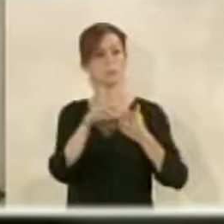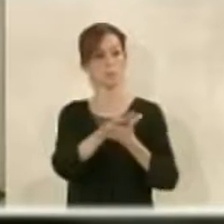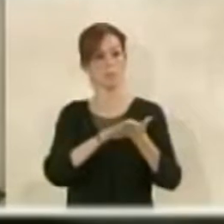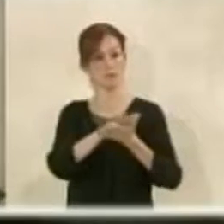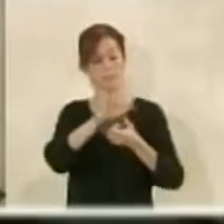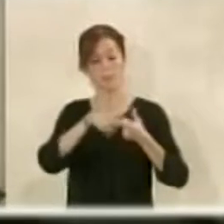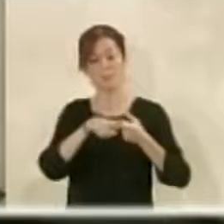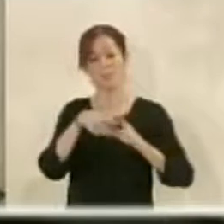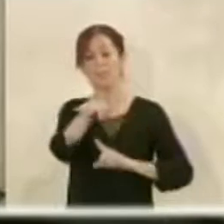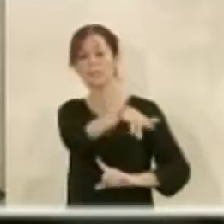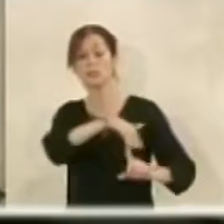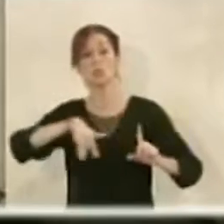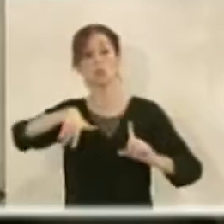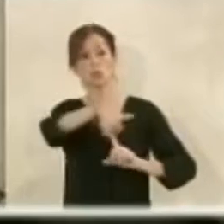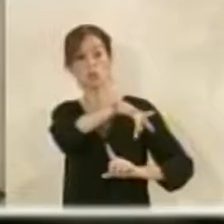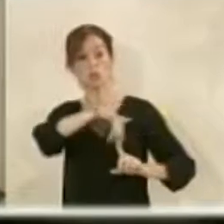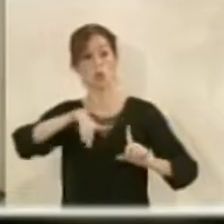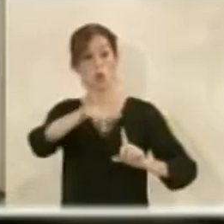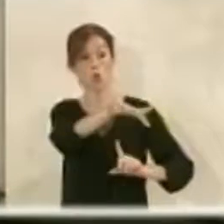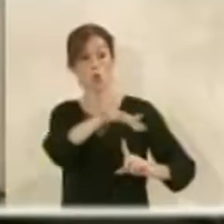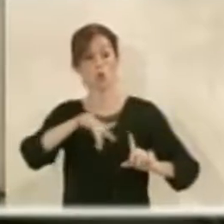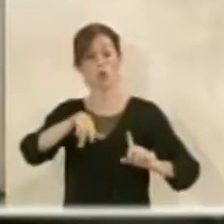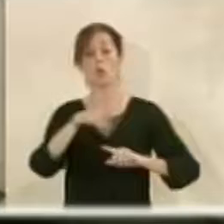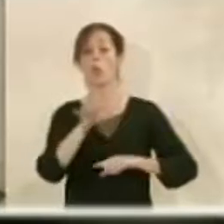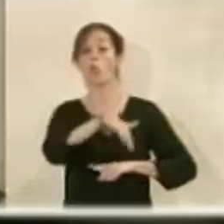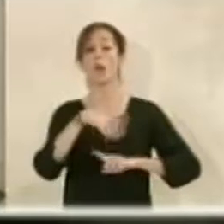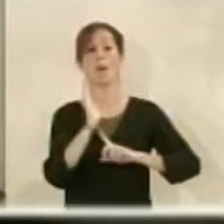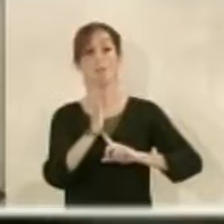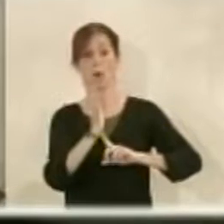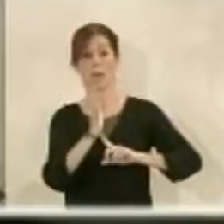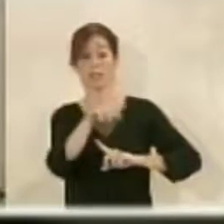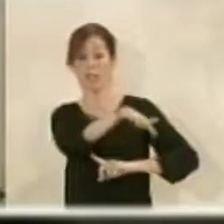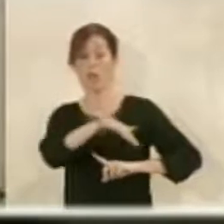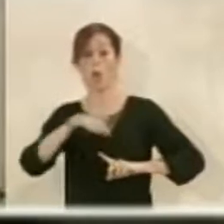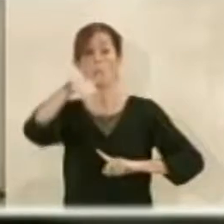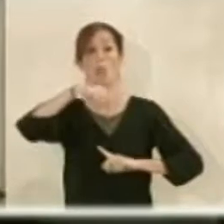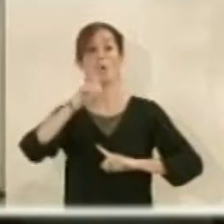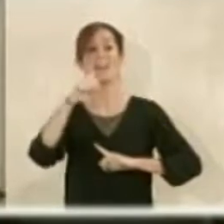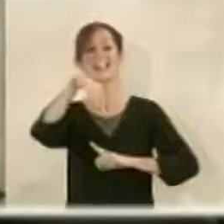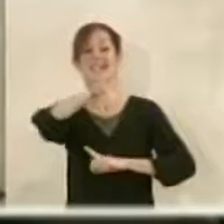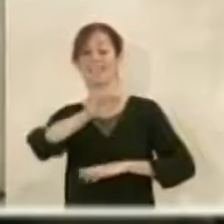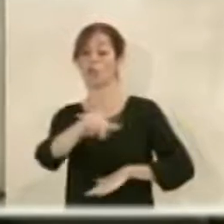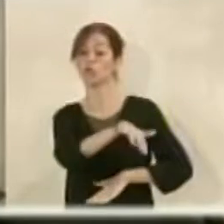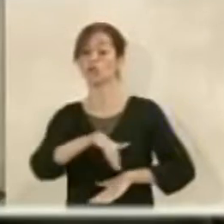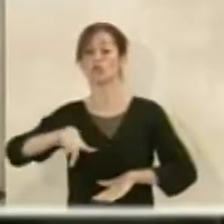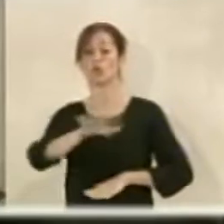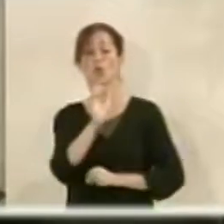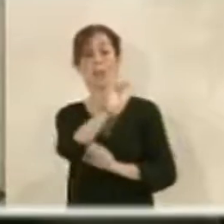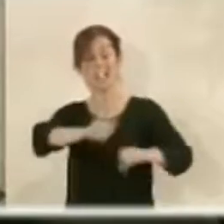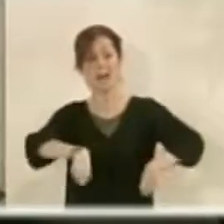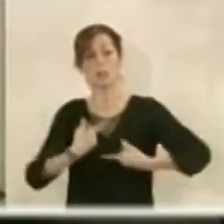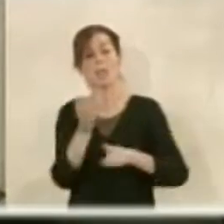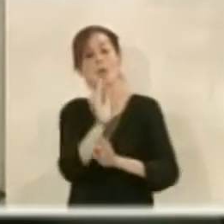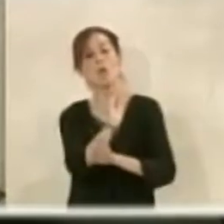que el entorno privilegiado de la molineta tenía siempre que ser preservado y compensado